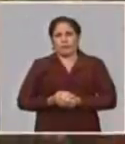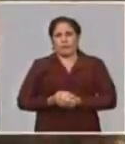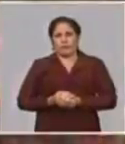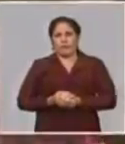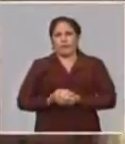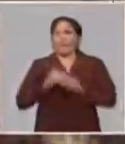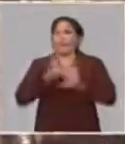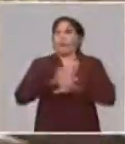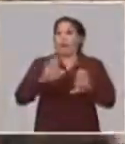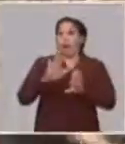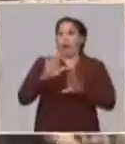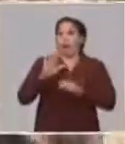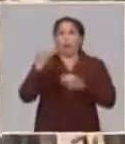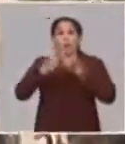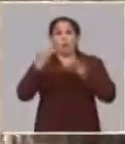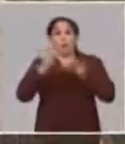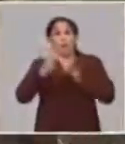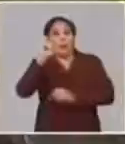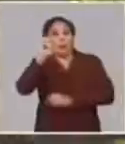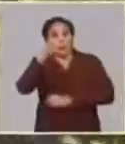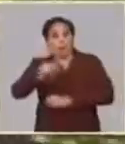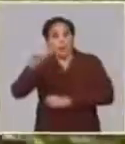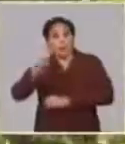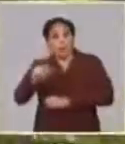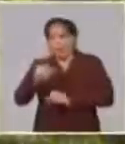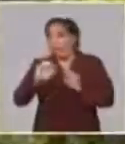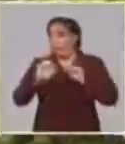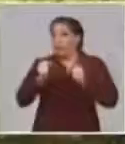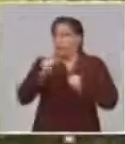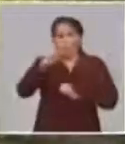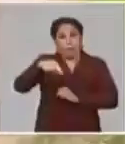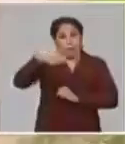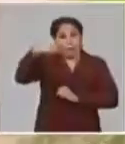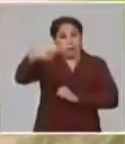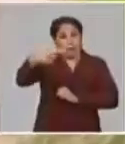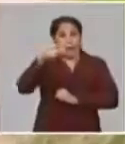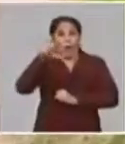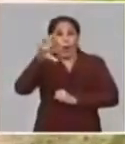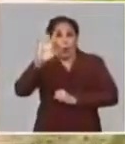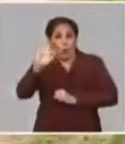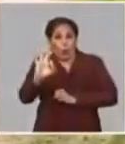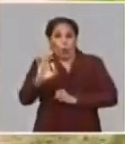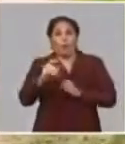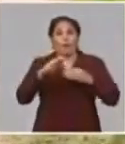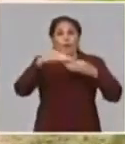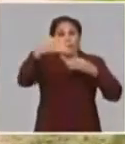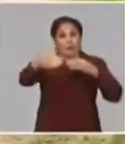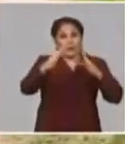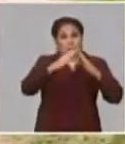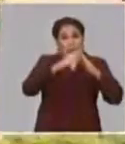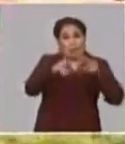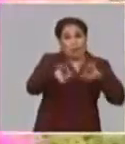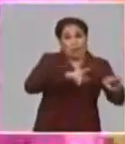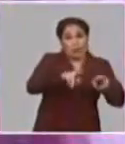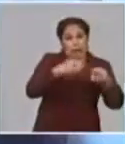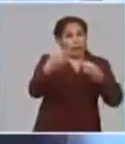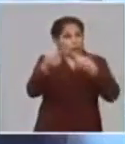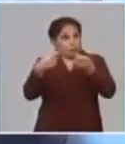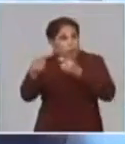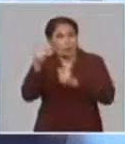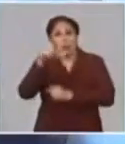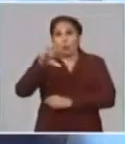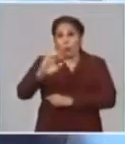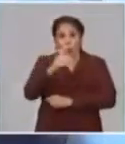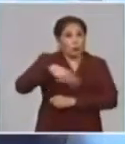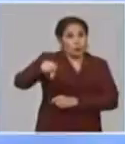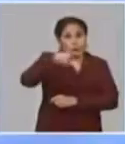Llevo a ser por persona, a partir de mañana el cloro va a ser frente a casa de la administradora. Aquí